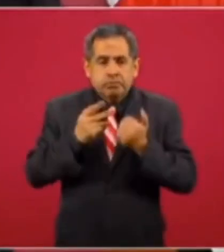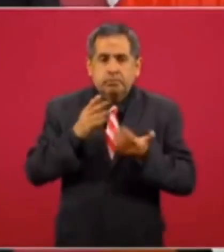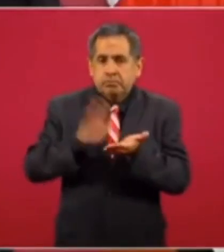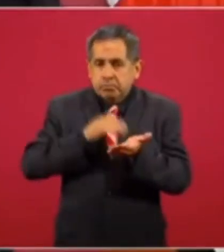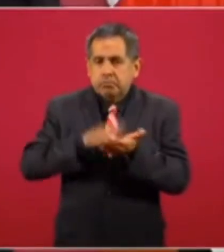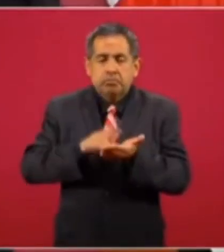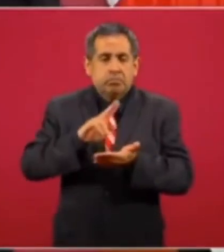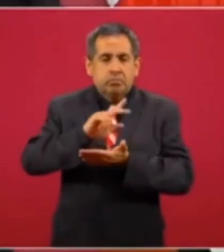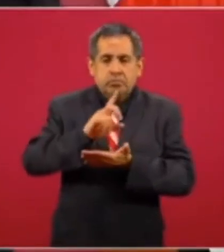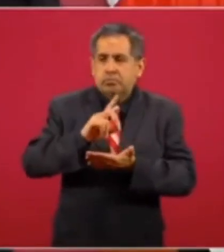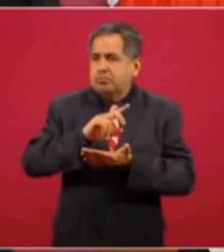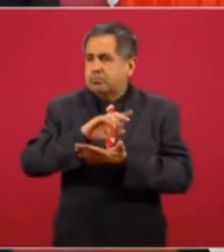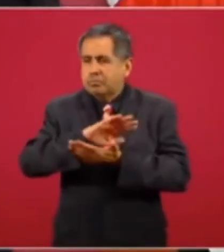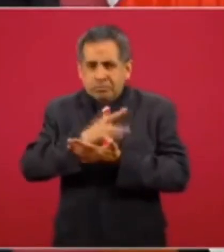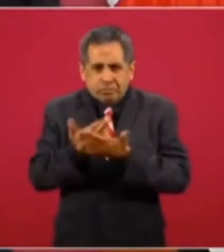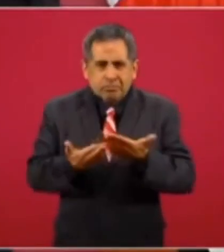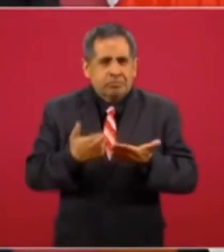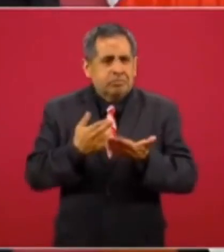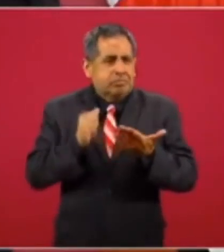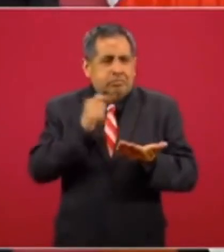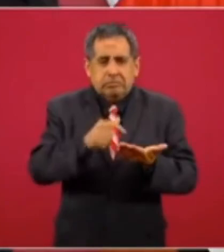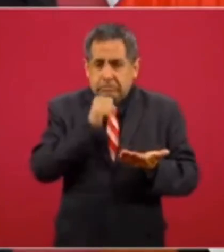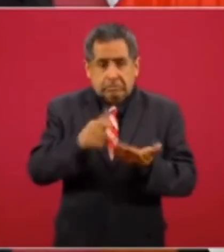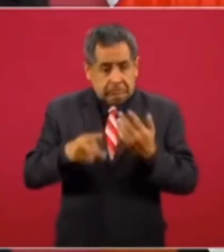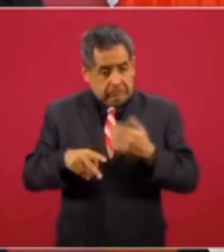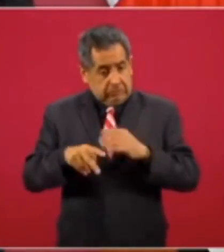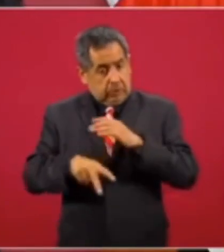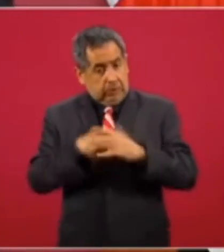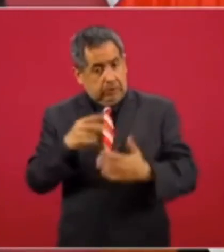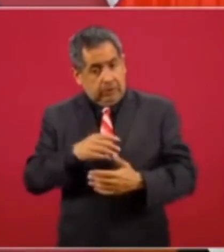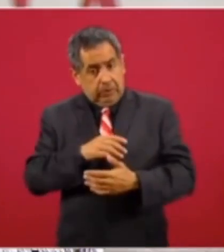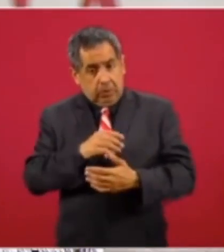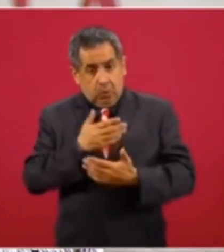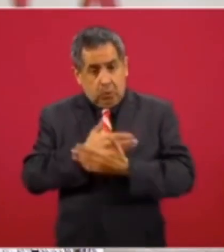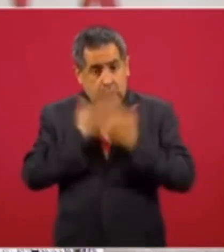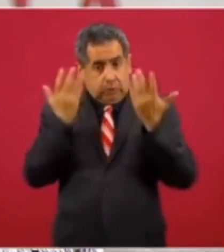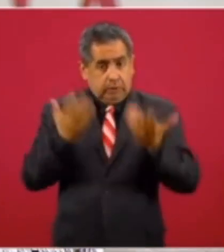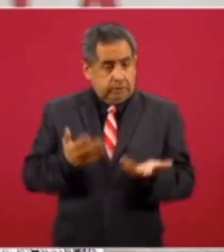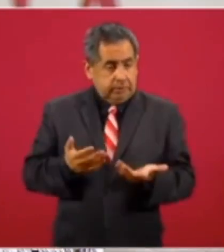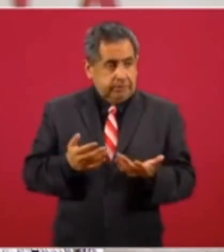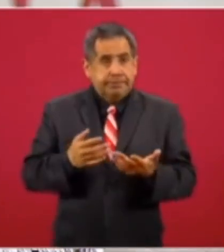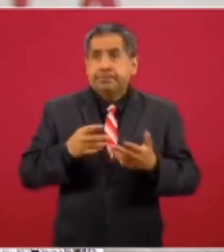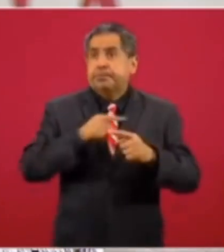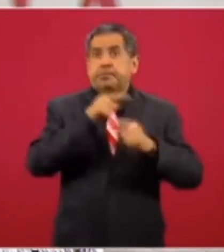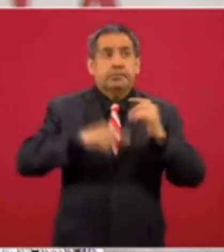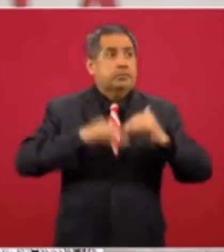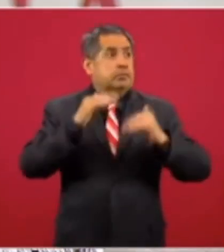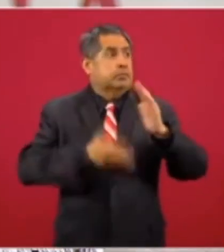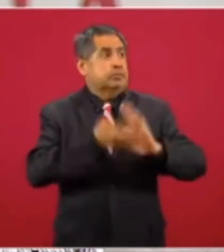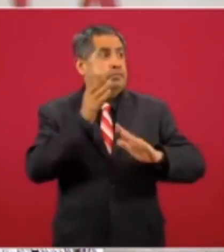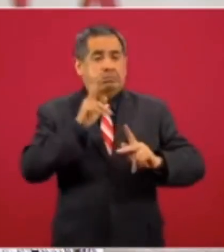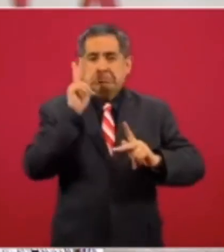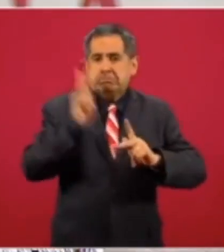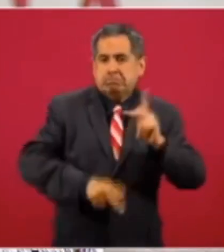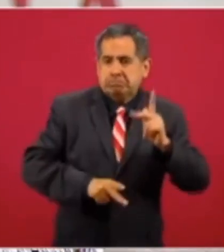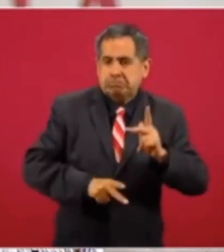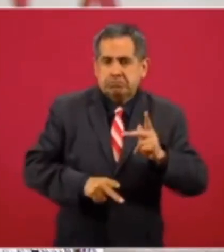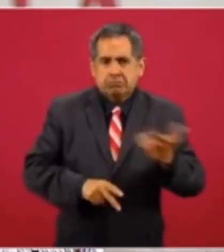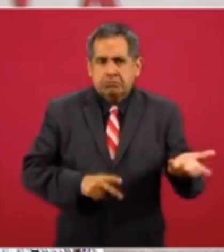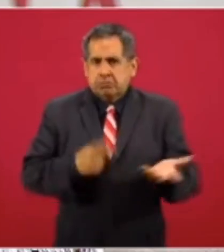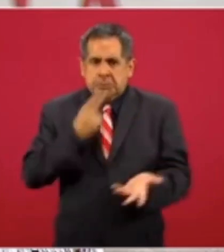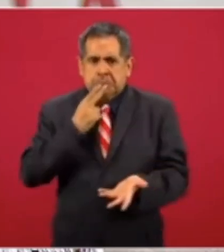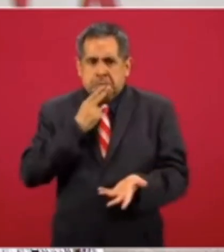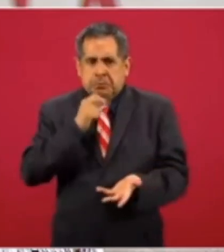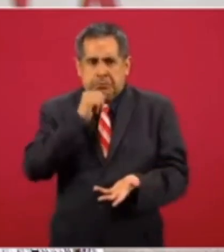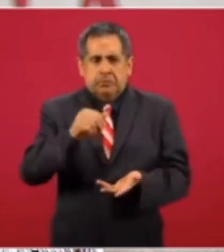documentación la mayoría de las obras de infraestructuras se entregaron inconclusas y algunas nunca se utilizaron